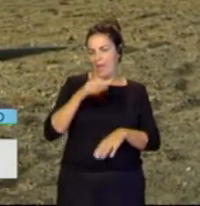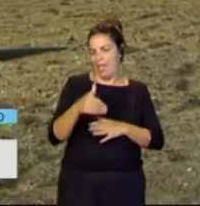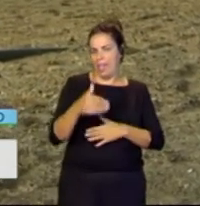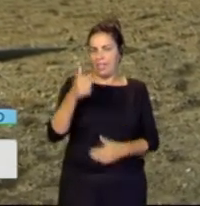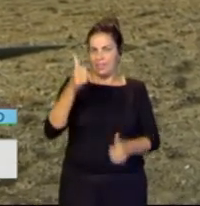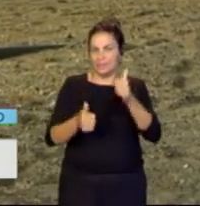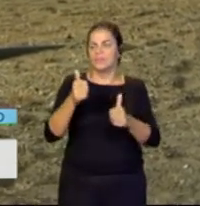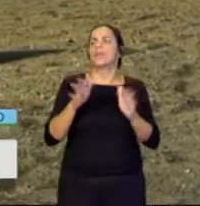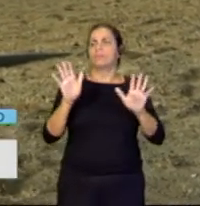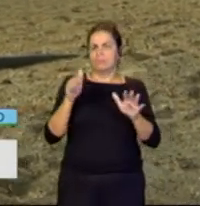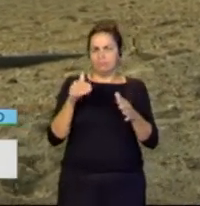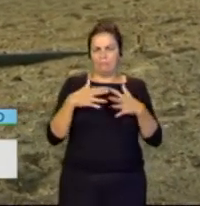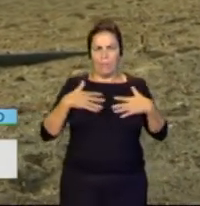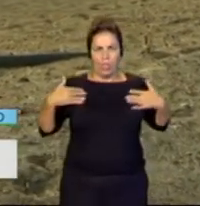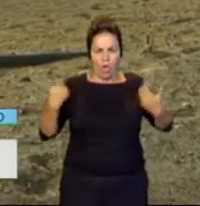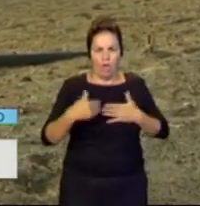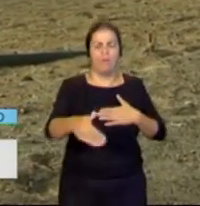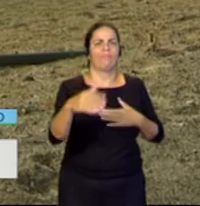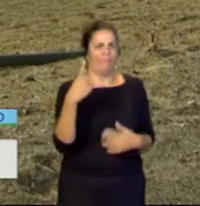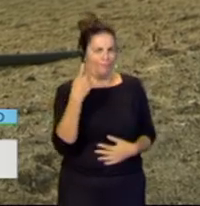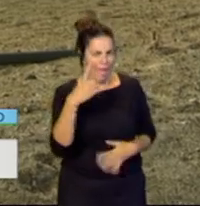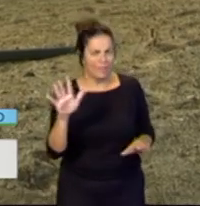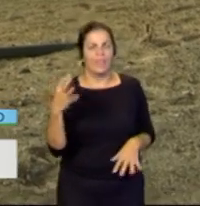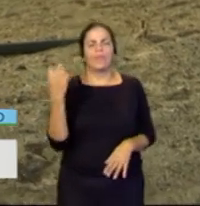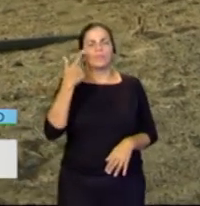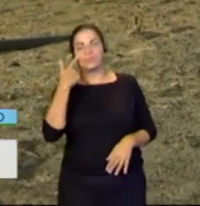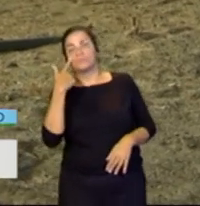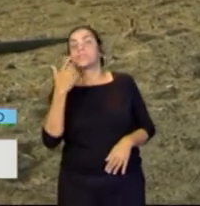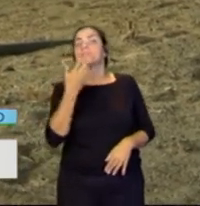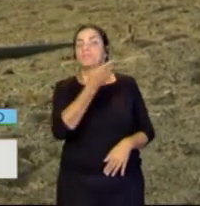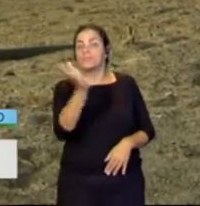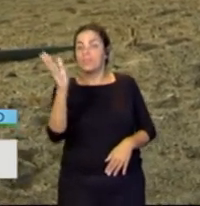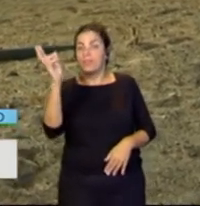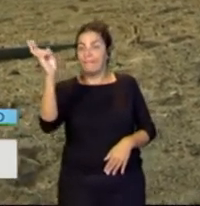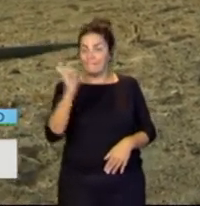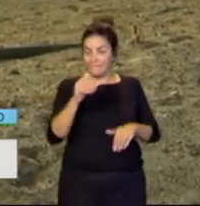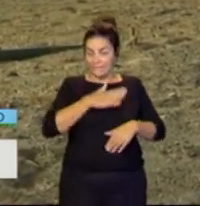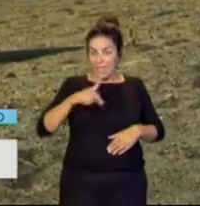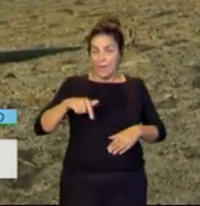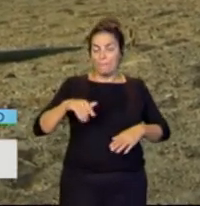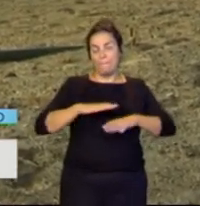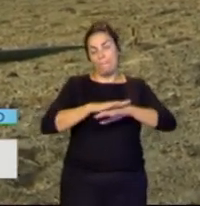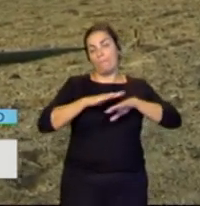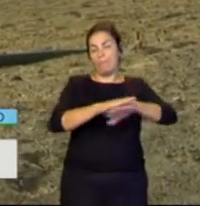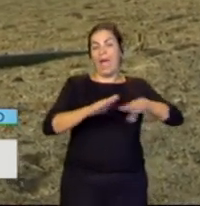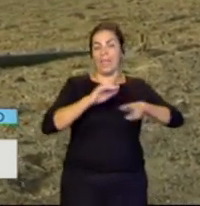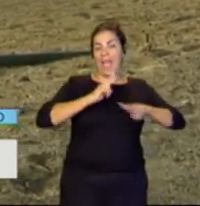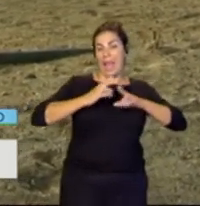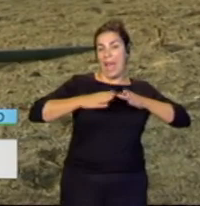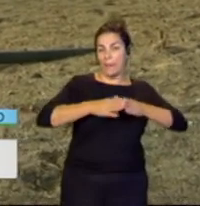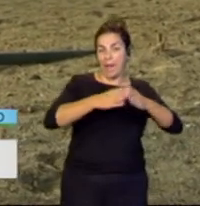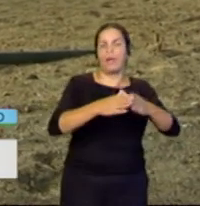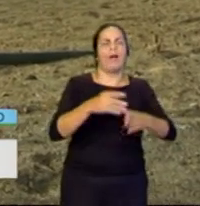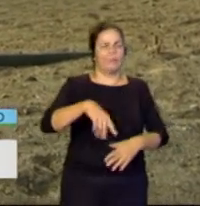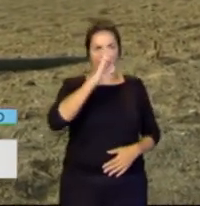Como decía, todavía queda mucha emoción por delante. que estar muy pendiente. Todos aquellos que se quieran acercar hasta la playa de la barca lo podrán ver en directo, pero todos